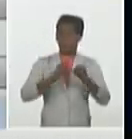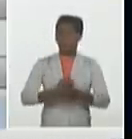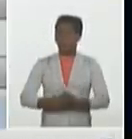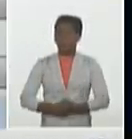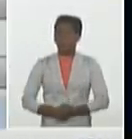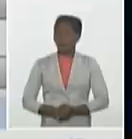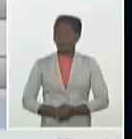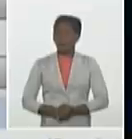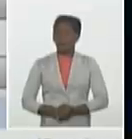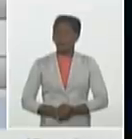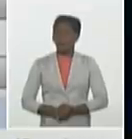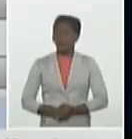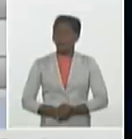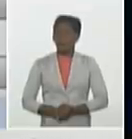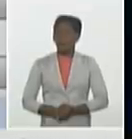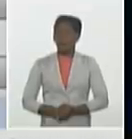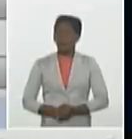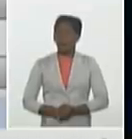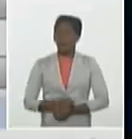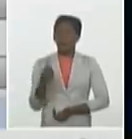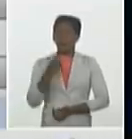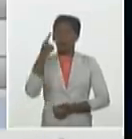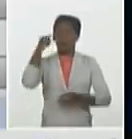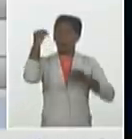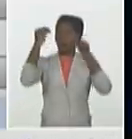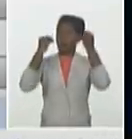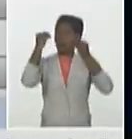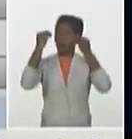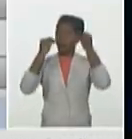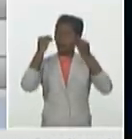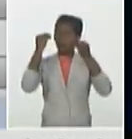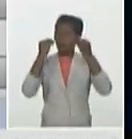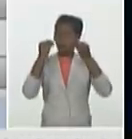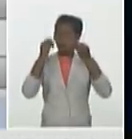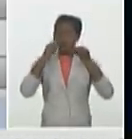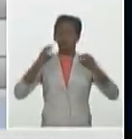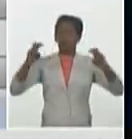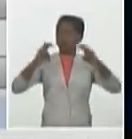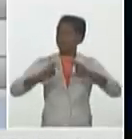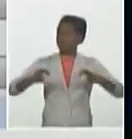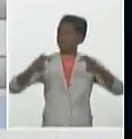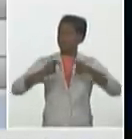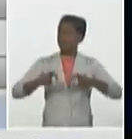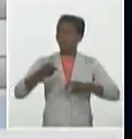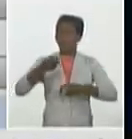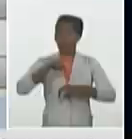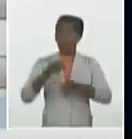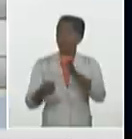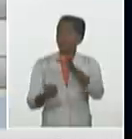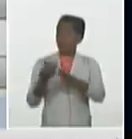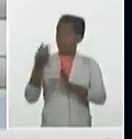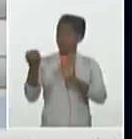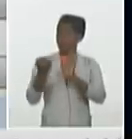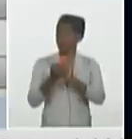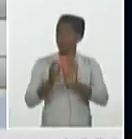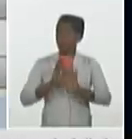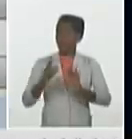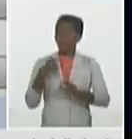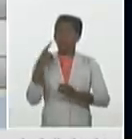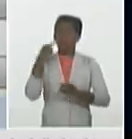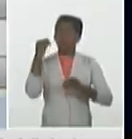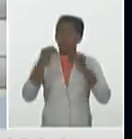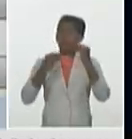estudio y los resultados de ayer, ya en Cuba se han procesado 4